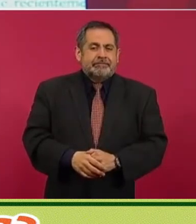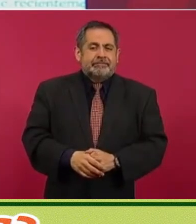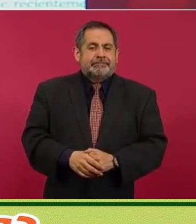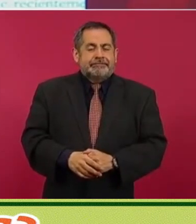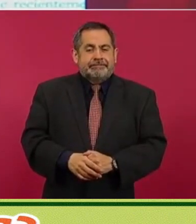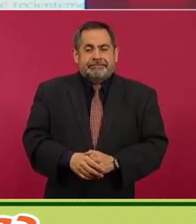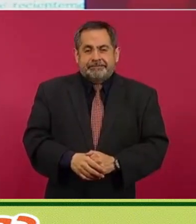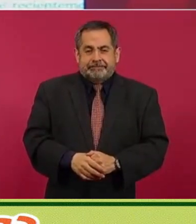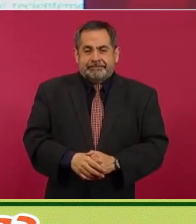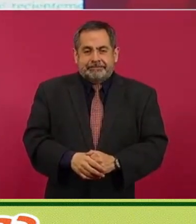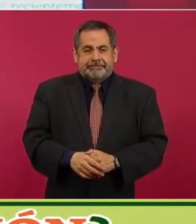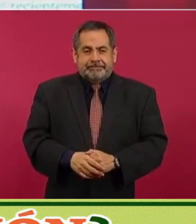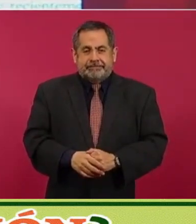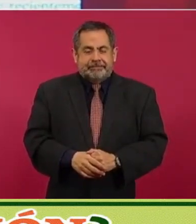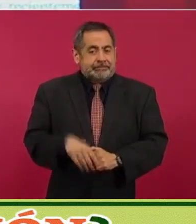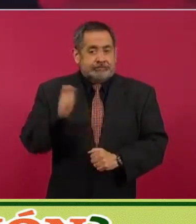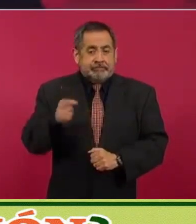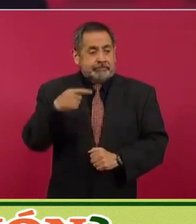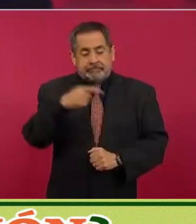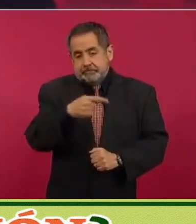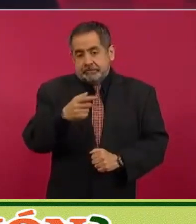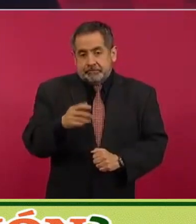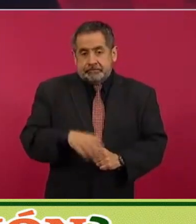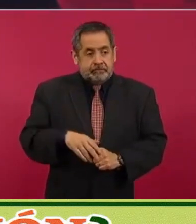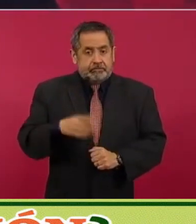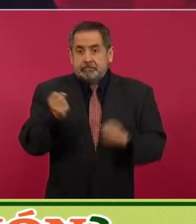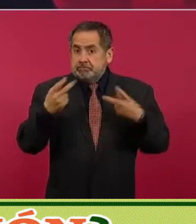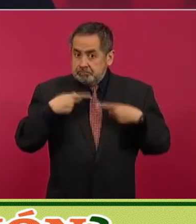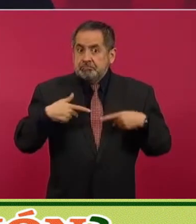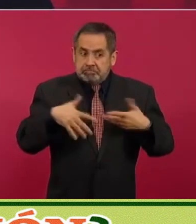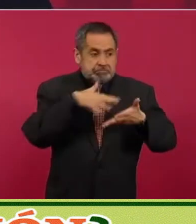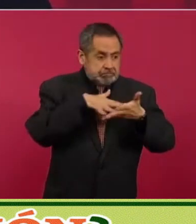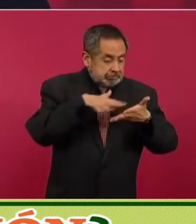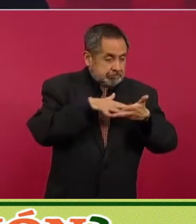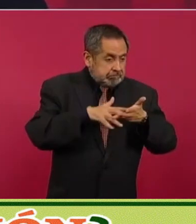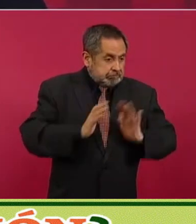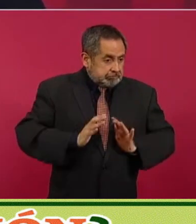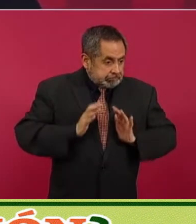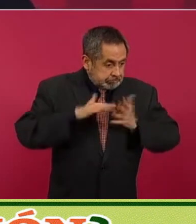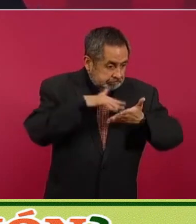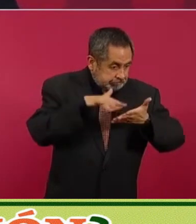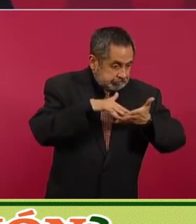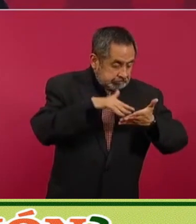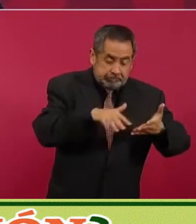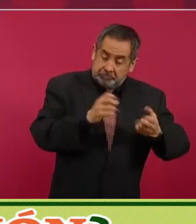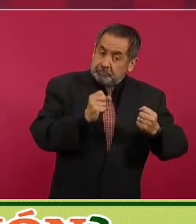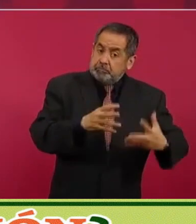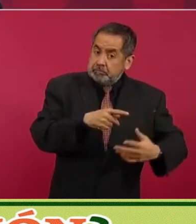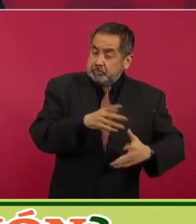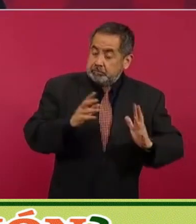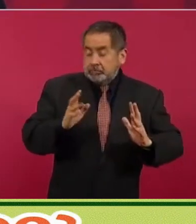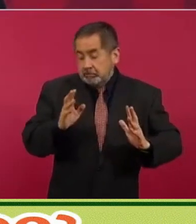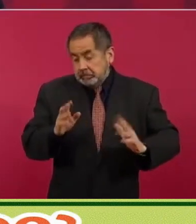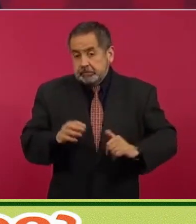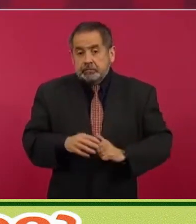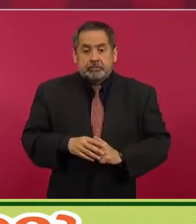Y pues tienen muchísimos lectores, porque